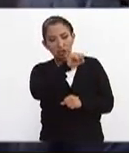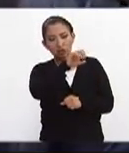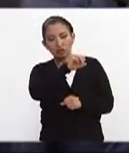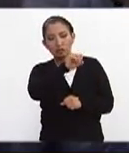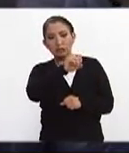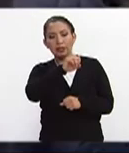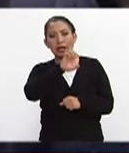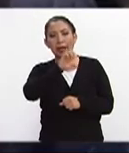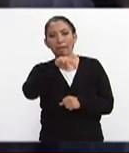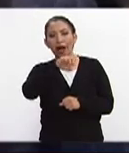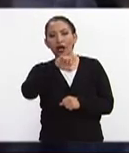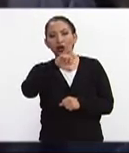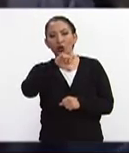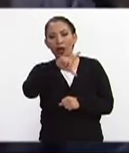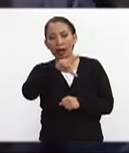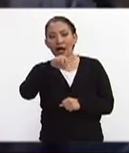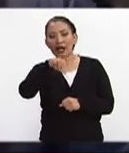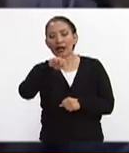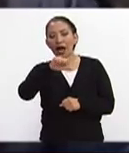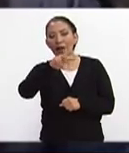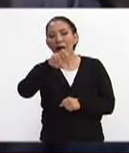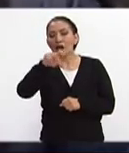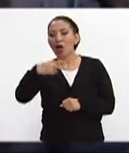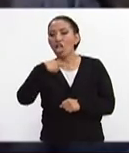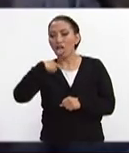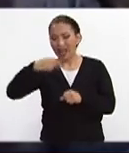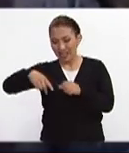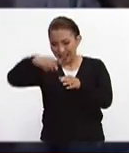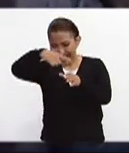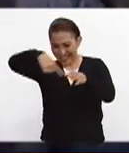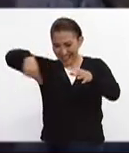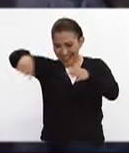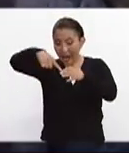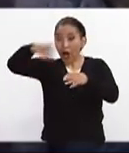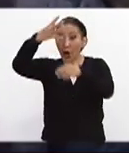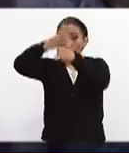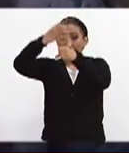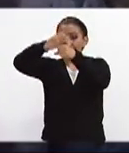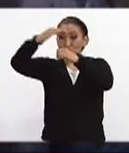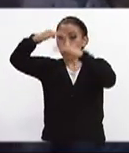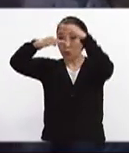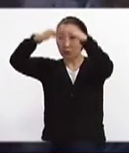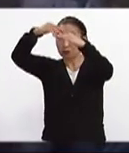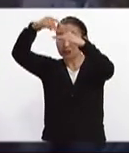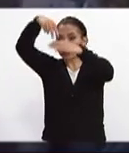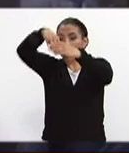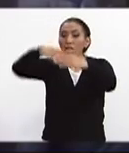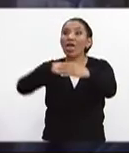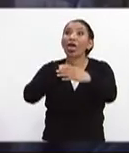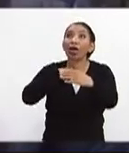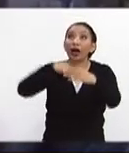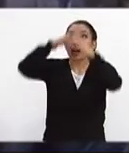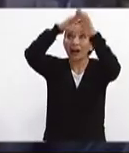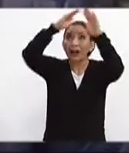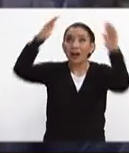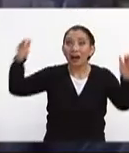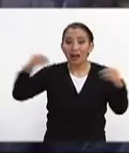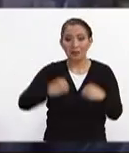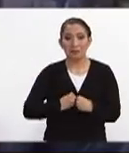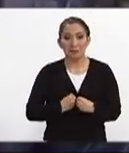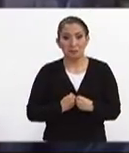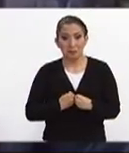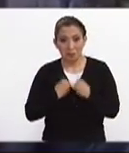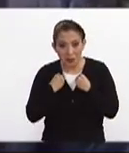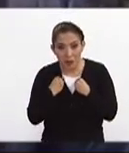Navarro Gutiérrez se encuentra atrapado en el cubo del cuarto piso al parecer está con vida